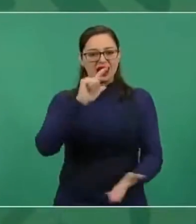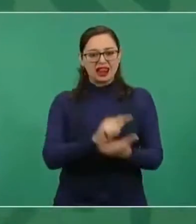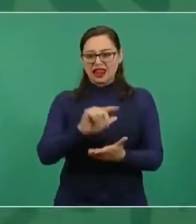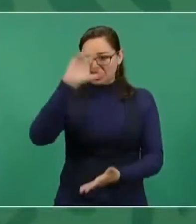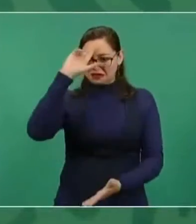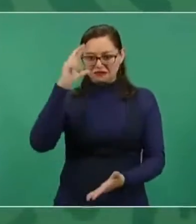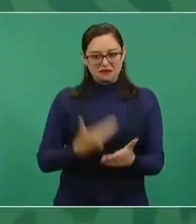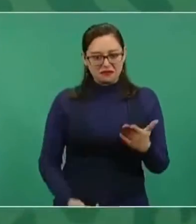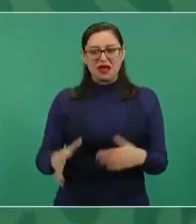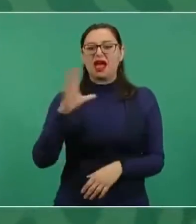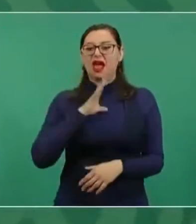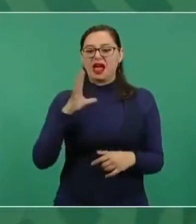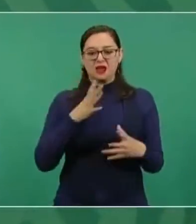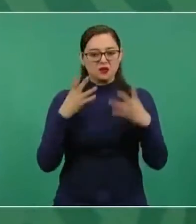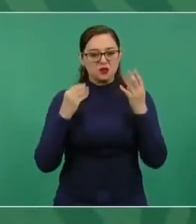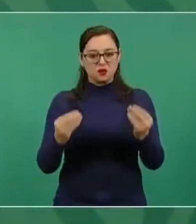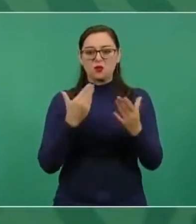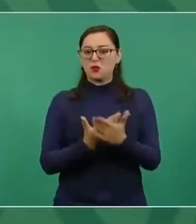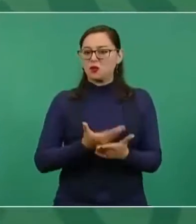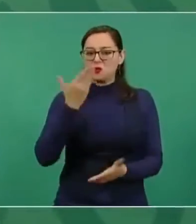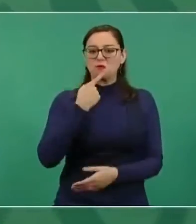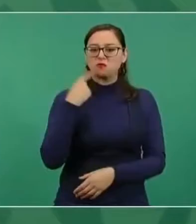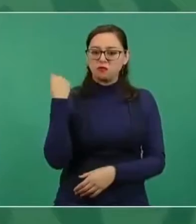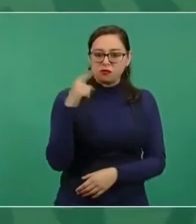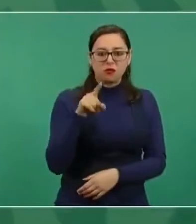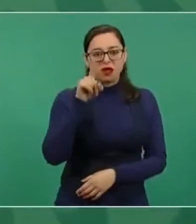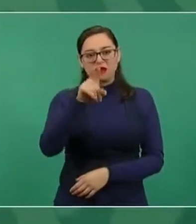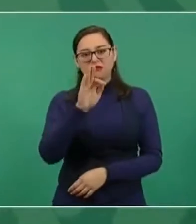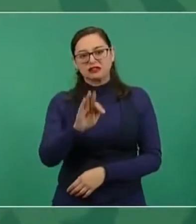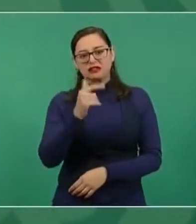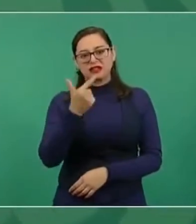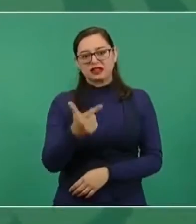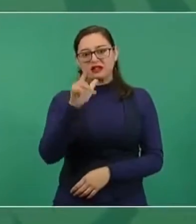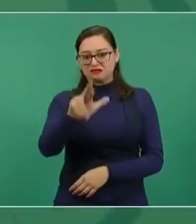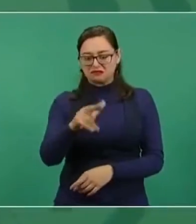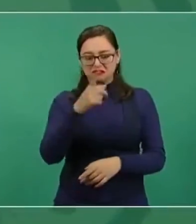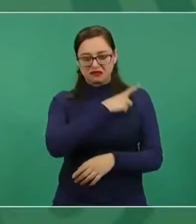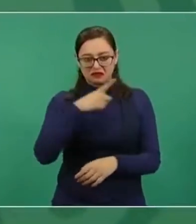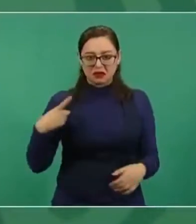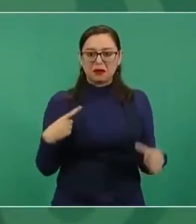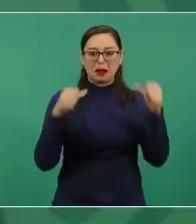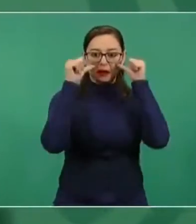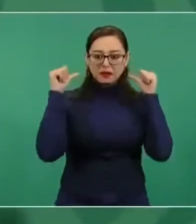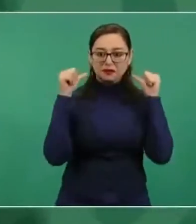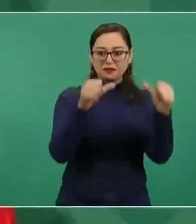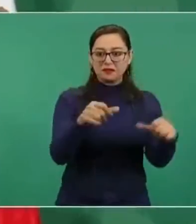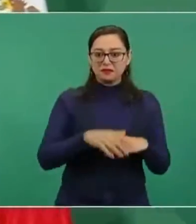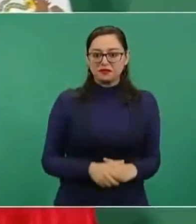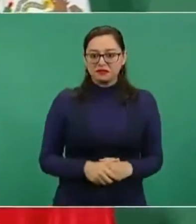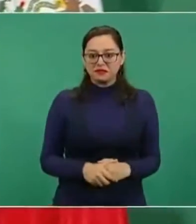denuncias presentadas en la Fiscalía para que se atienda este asunto. ¿Qué dijo